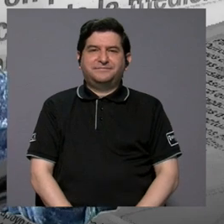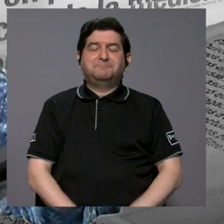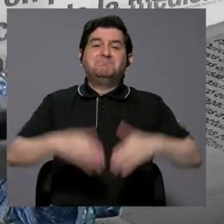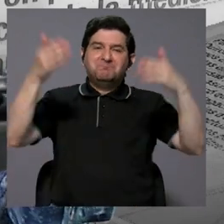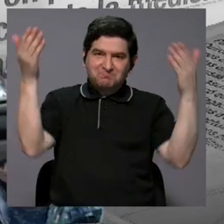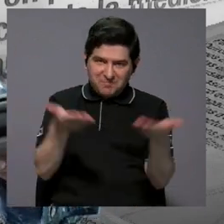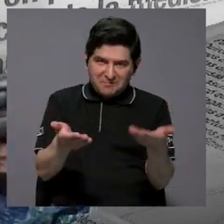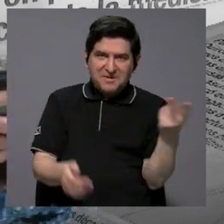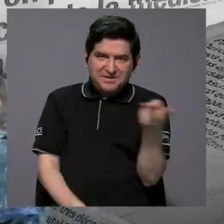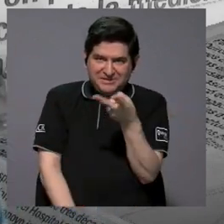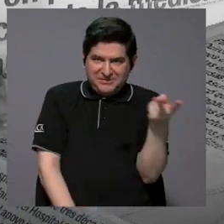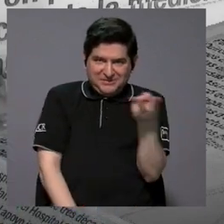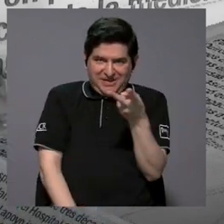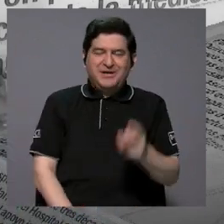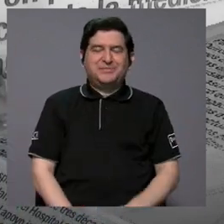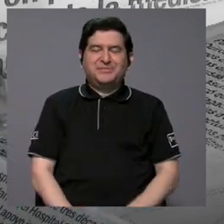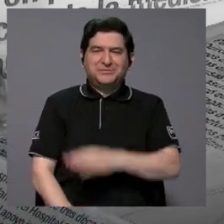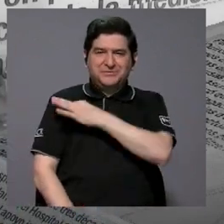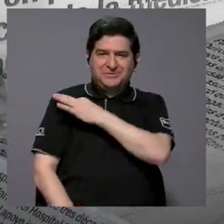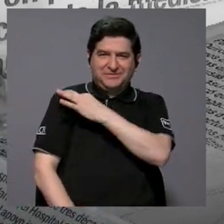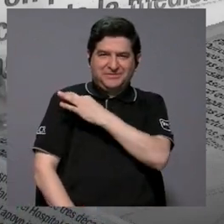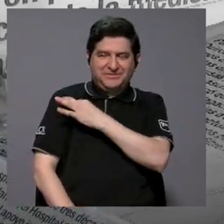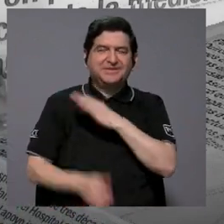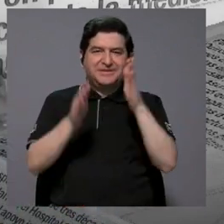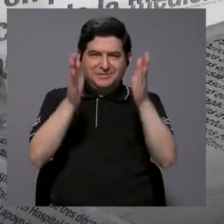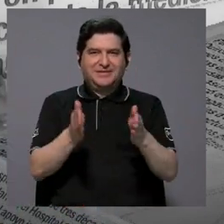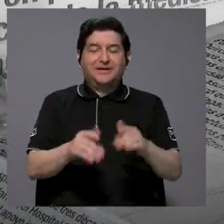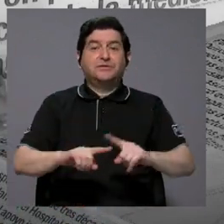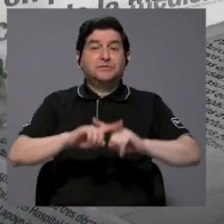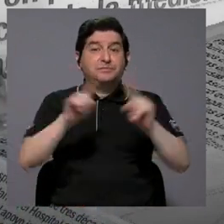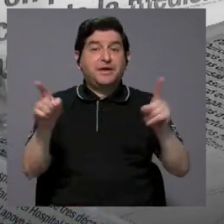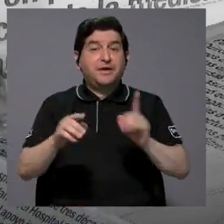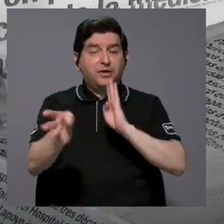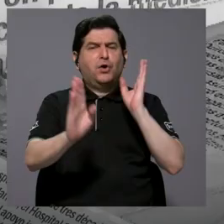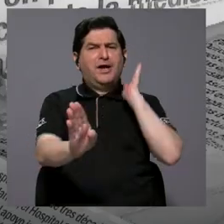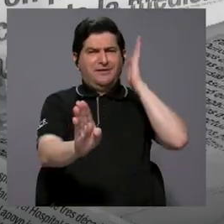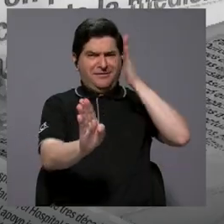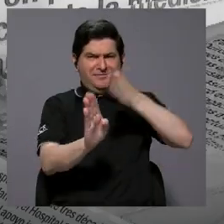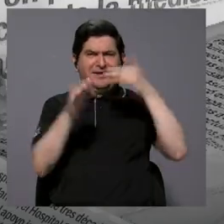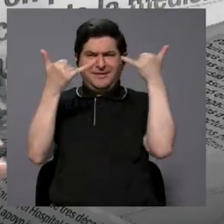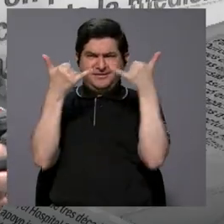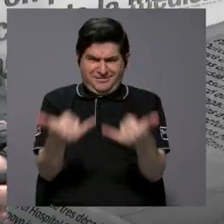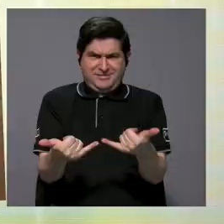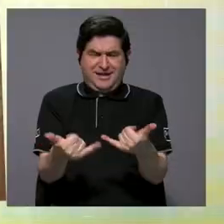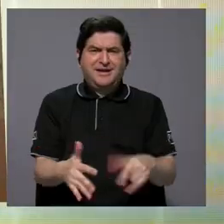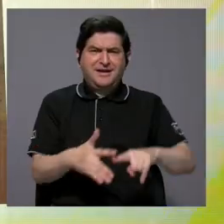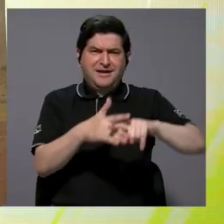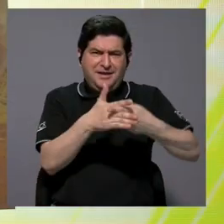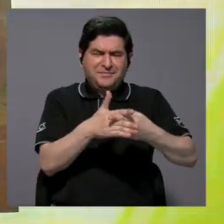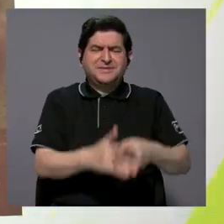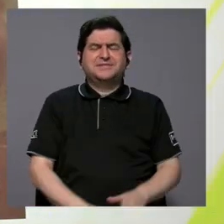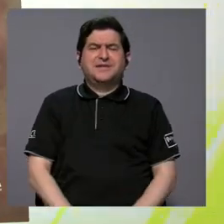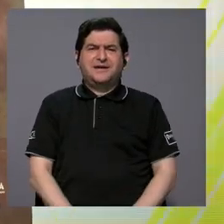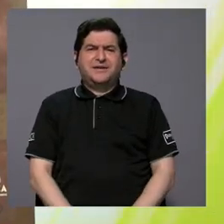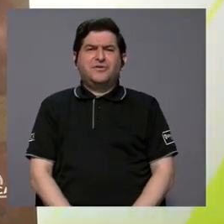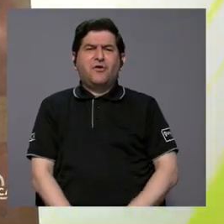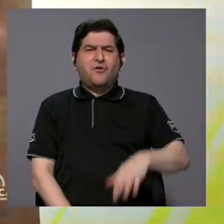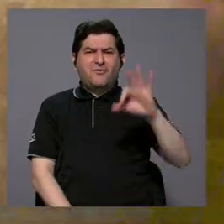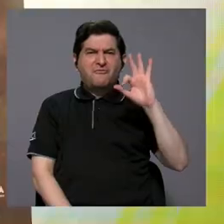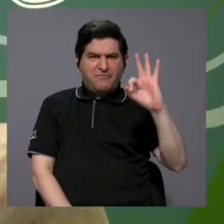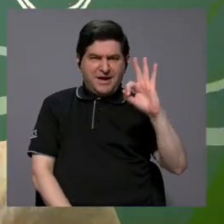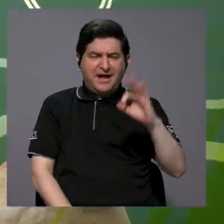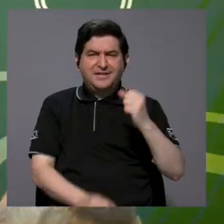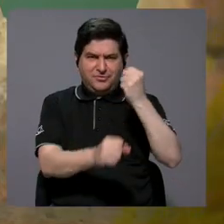Bienvenidos los dos estos invitados. Bueno, pero hablemos directamente, empecemos. Vamos a empezar con Fernando, que